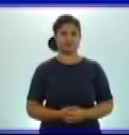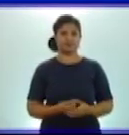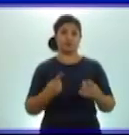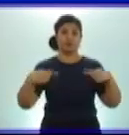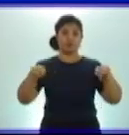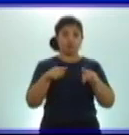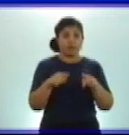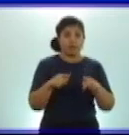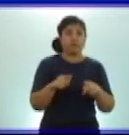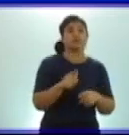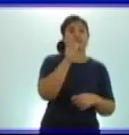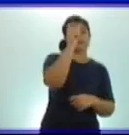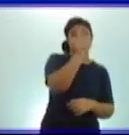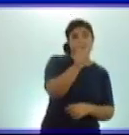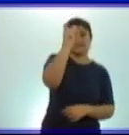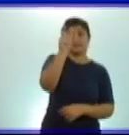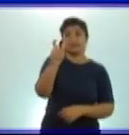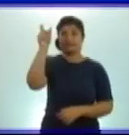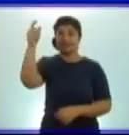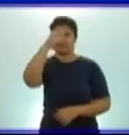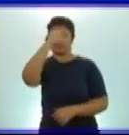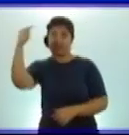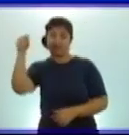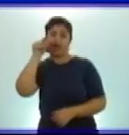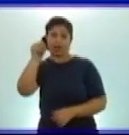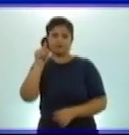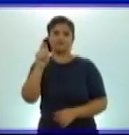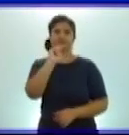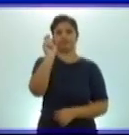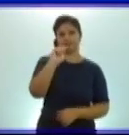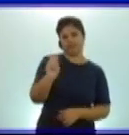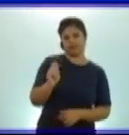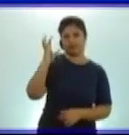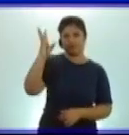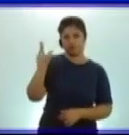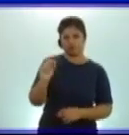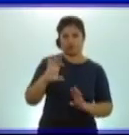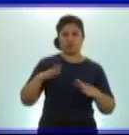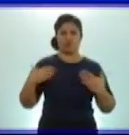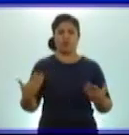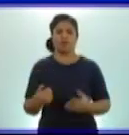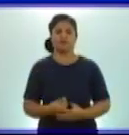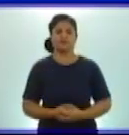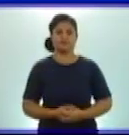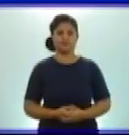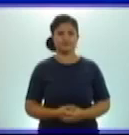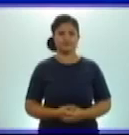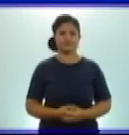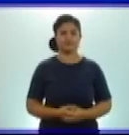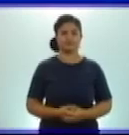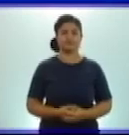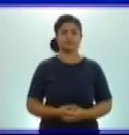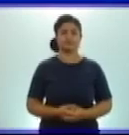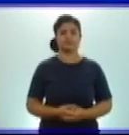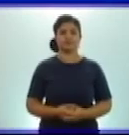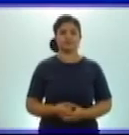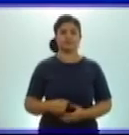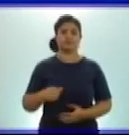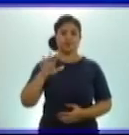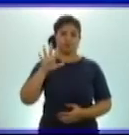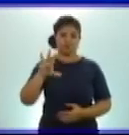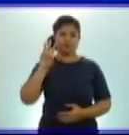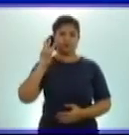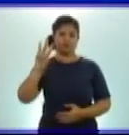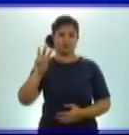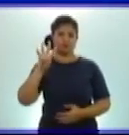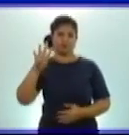siguientes números. Y nos dan los números 534.926 y el